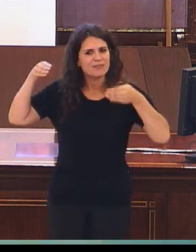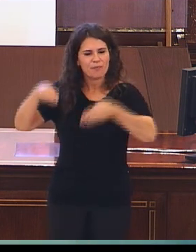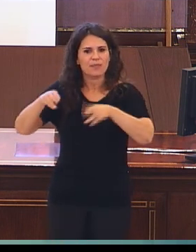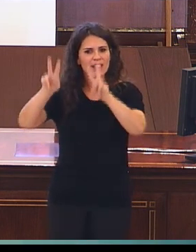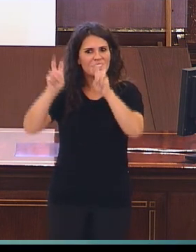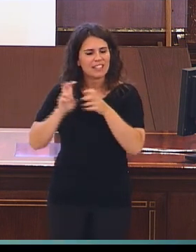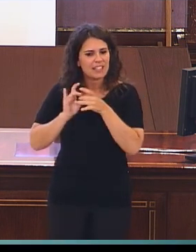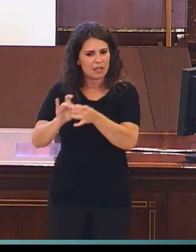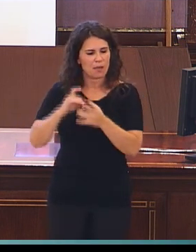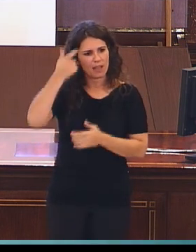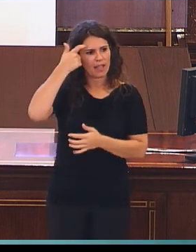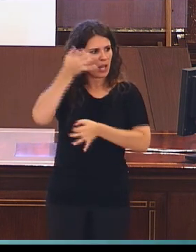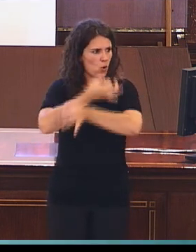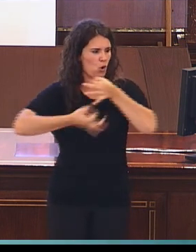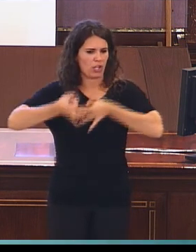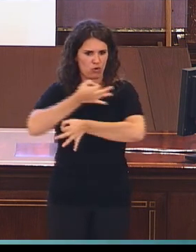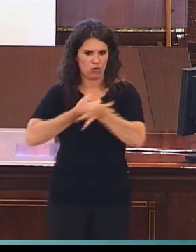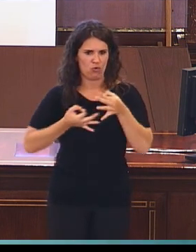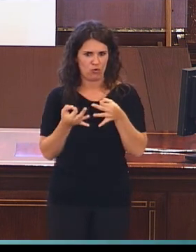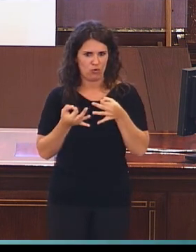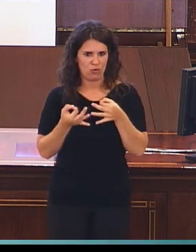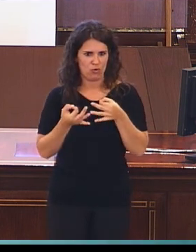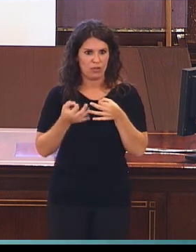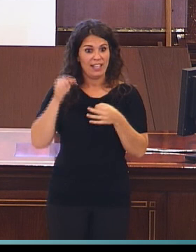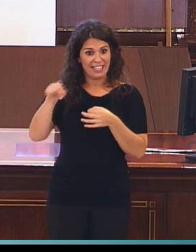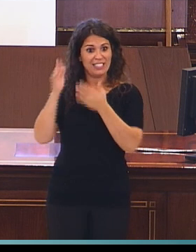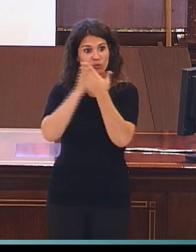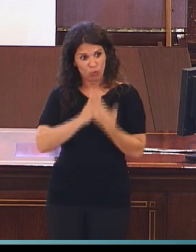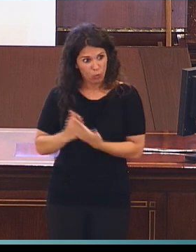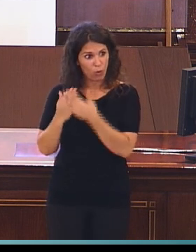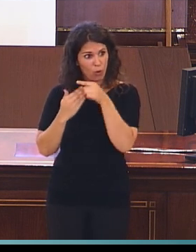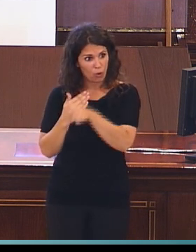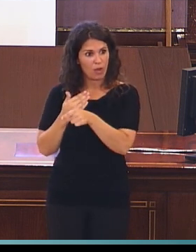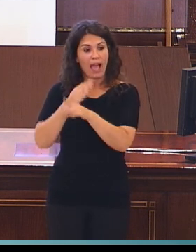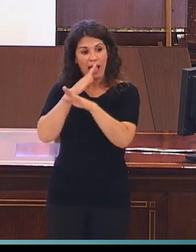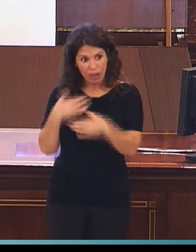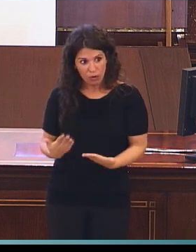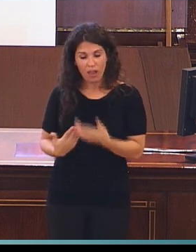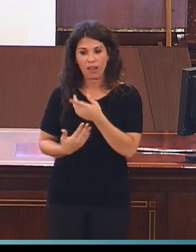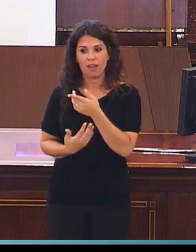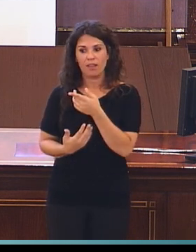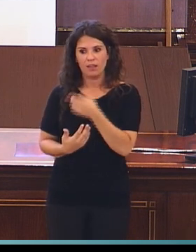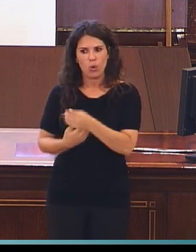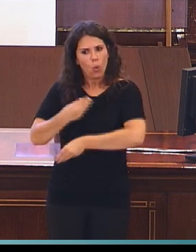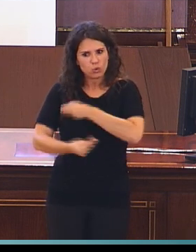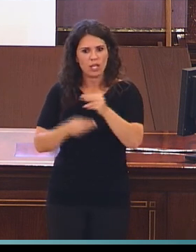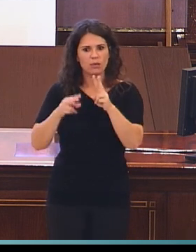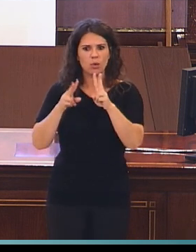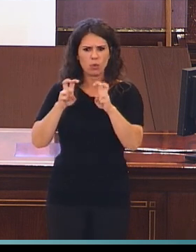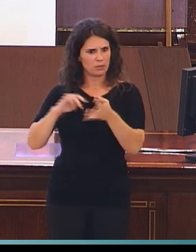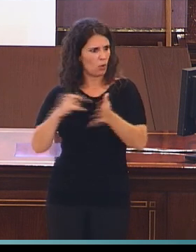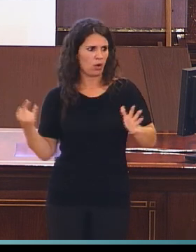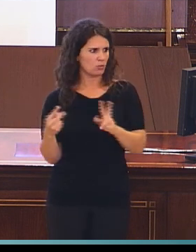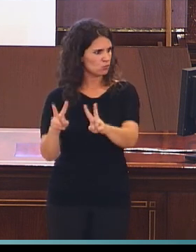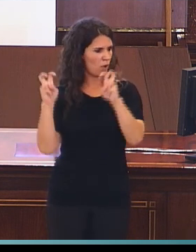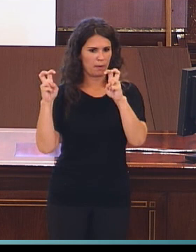correlatos neurológicos. Es decir, esos estudios que yo os decía que están usando nuevas tecnologías y, sobre todo,